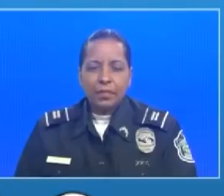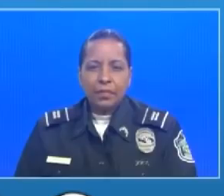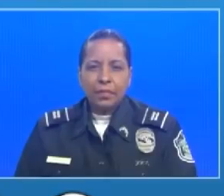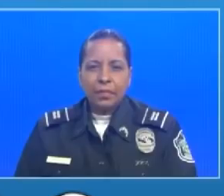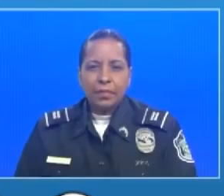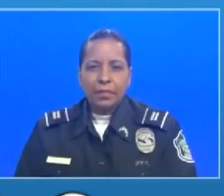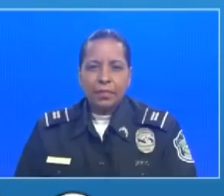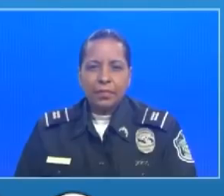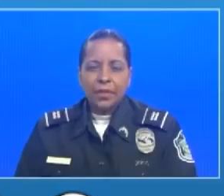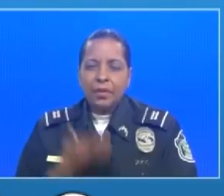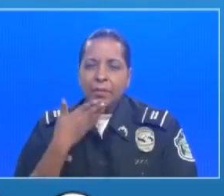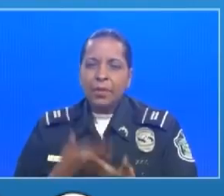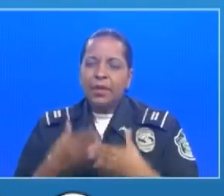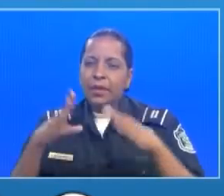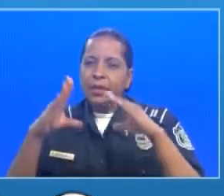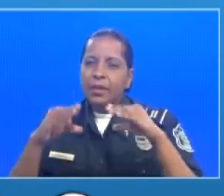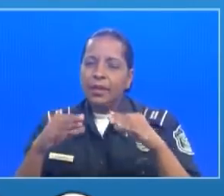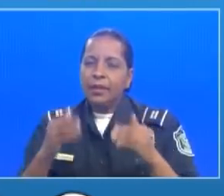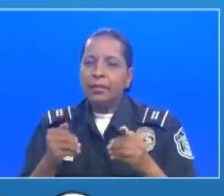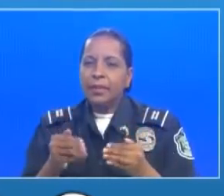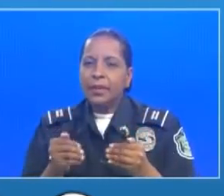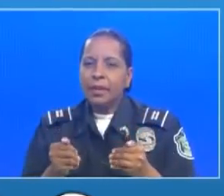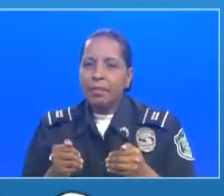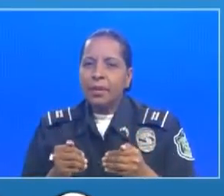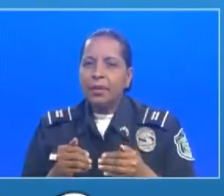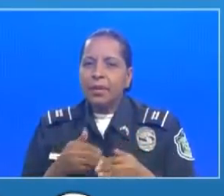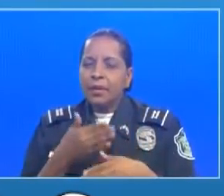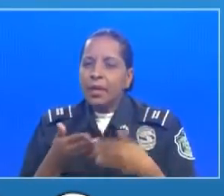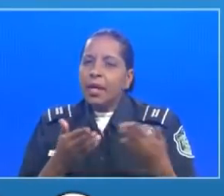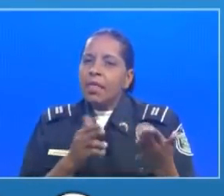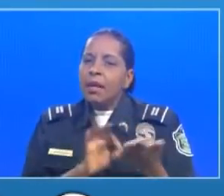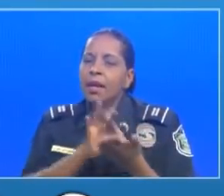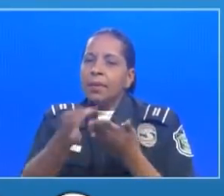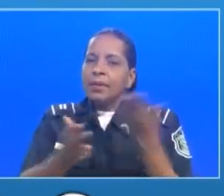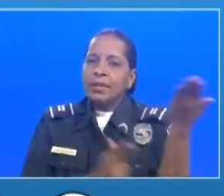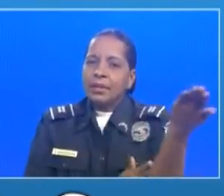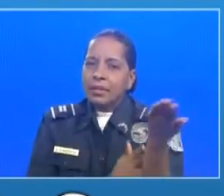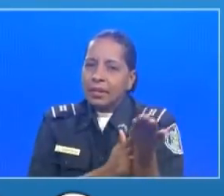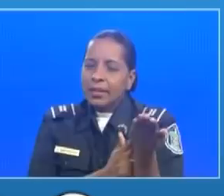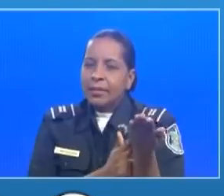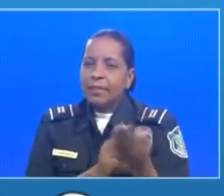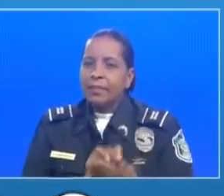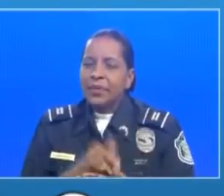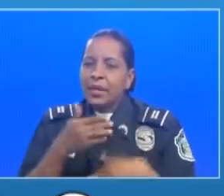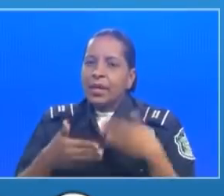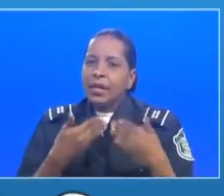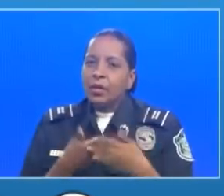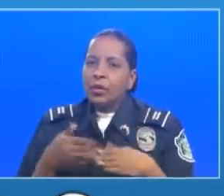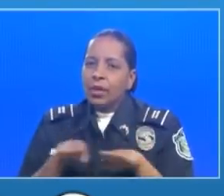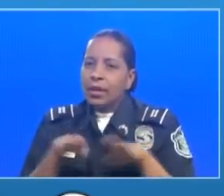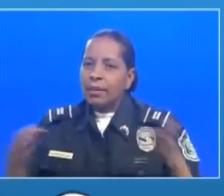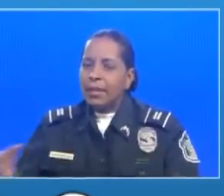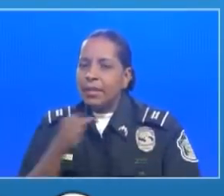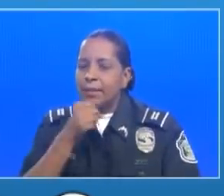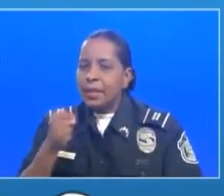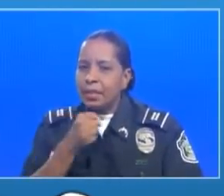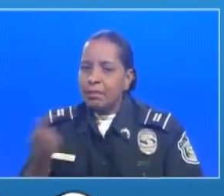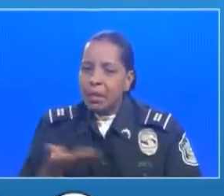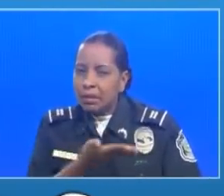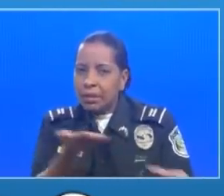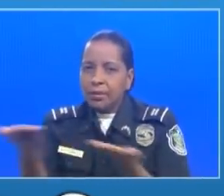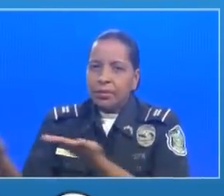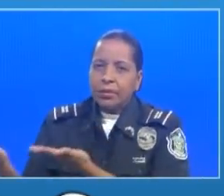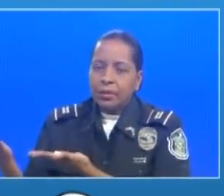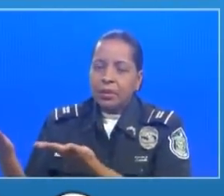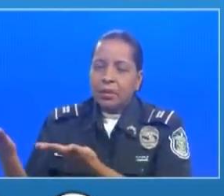buenas tardes Panamá el saludo de la provincia de Chiriquí a toda la mesa principal a todos